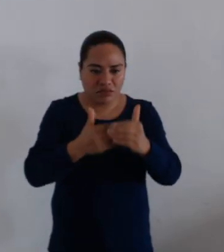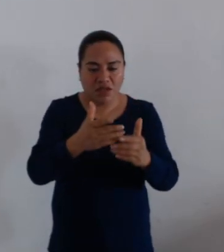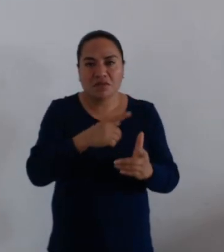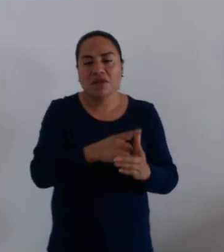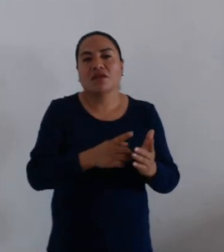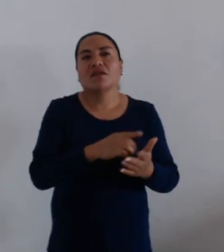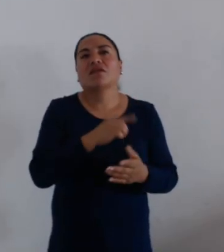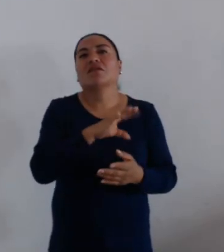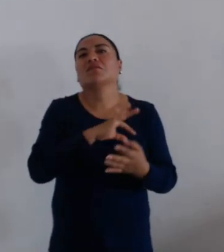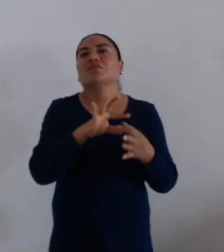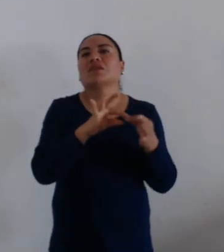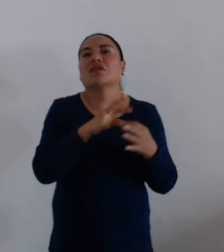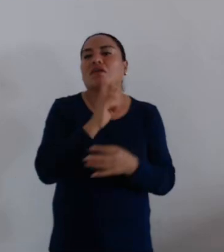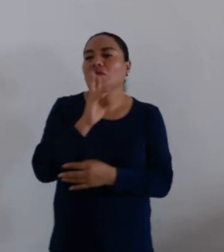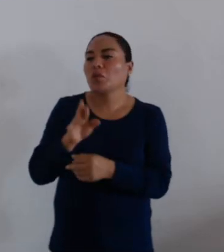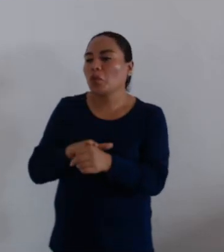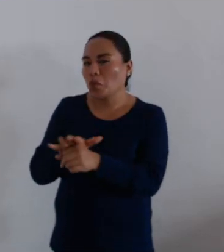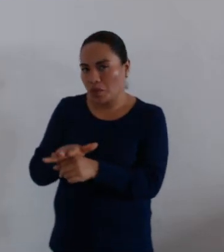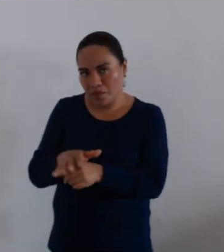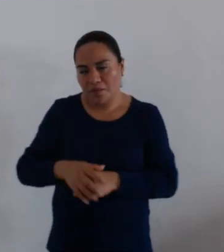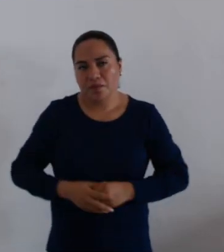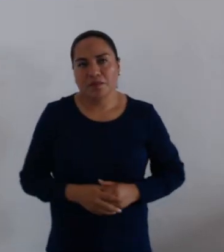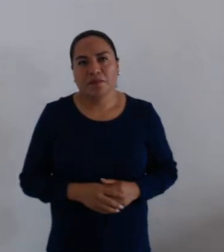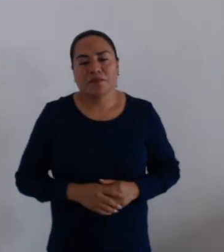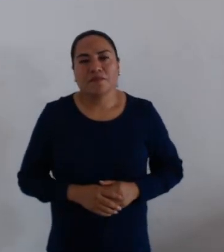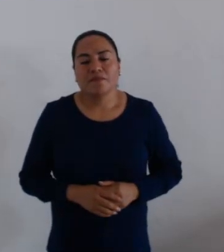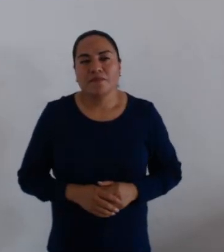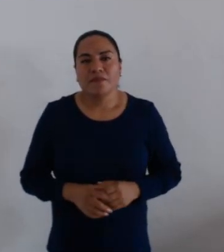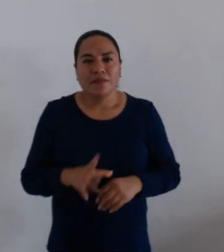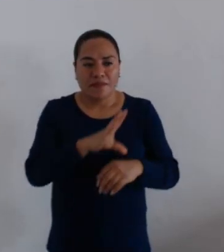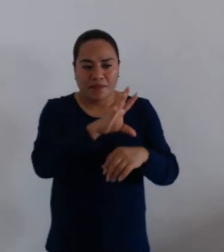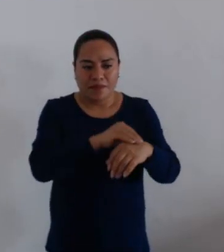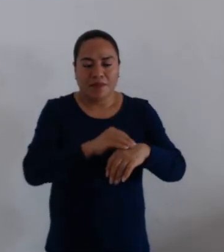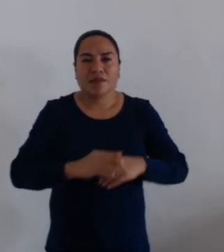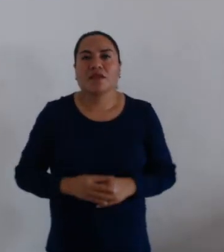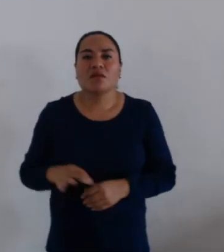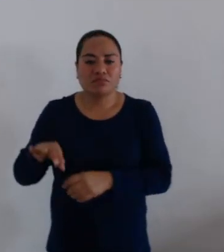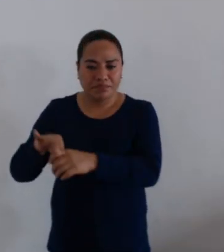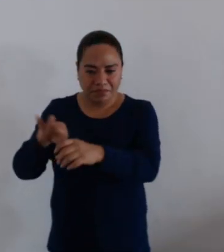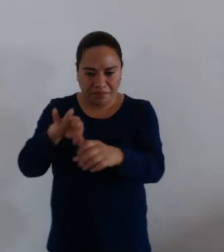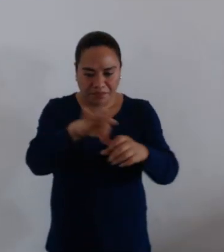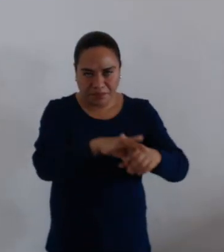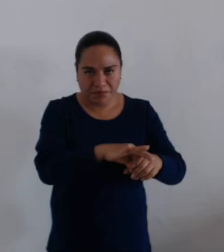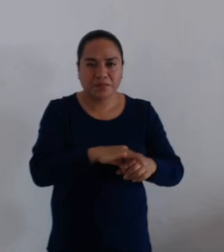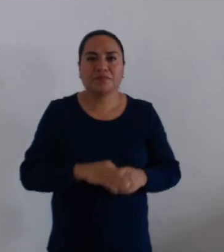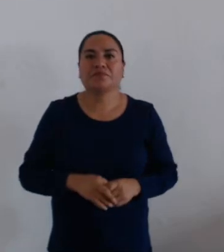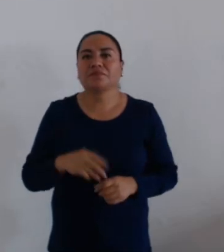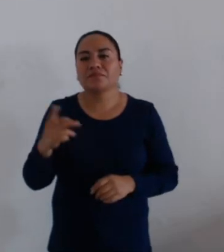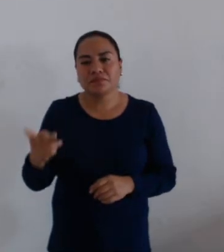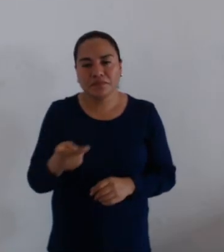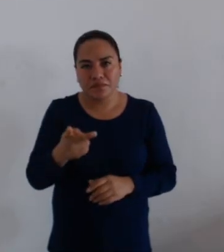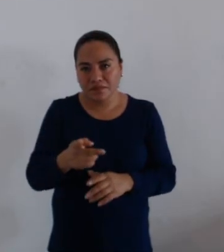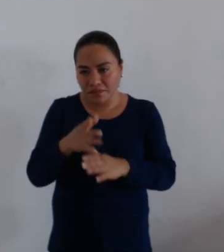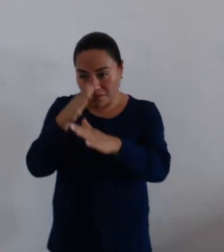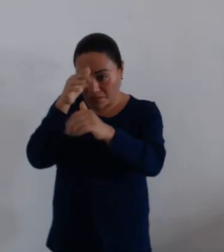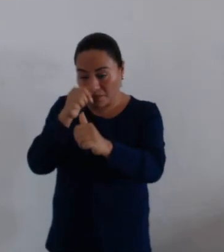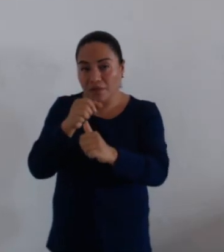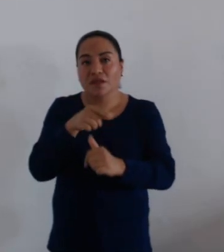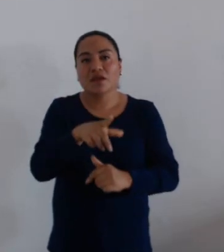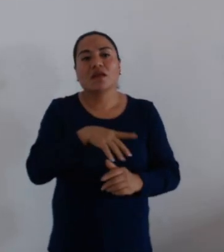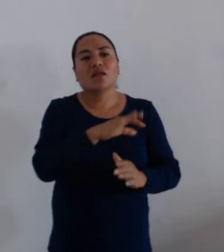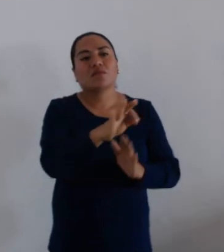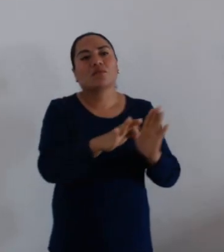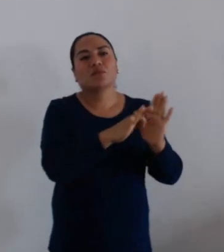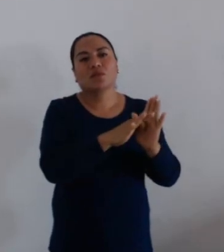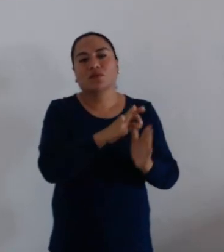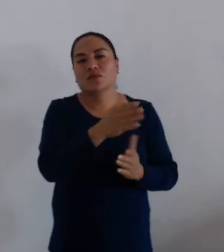presida los trabajos respectivos. Con su permiso. En votación económica, se pregunta si es de aprobarse que el punto de